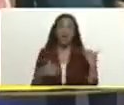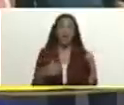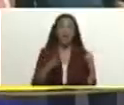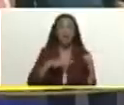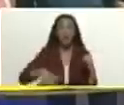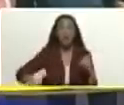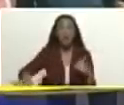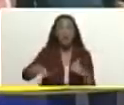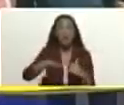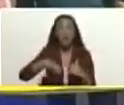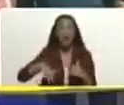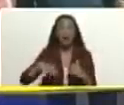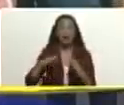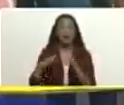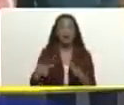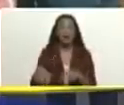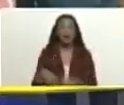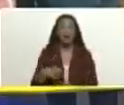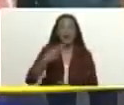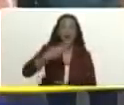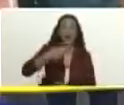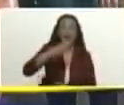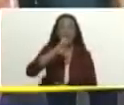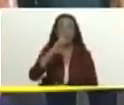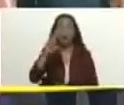es la urbanización la herrereña.